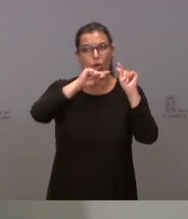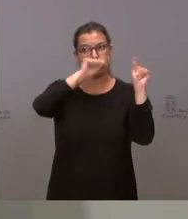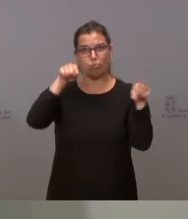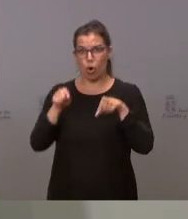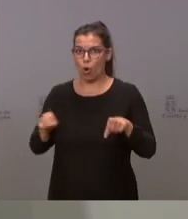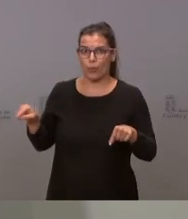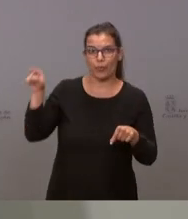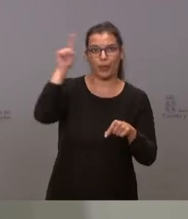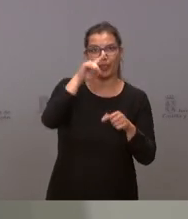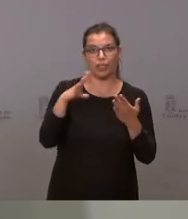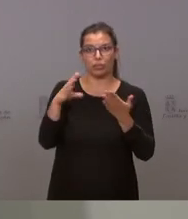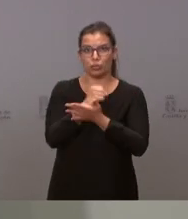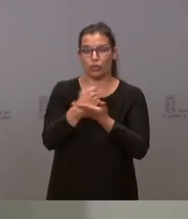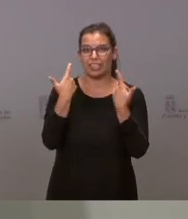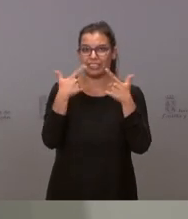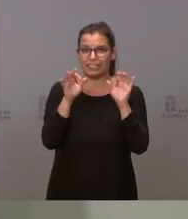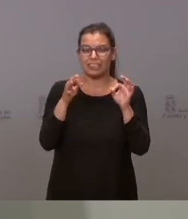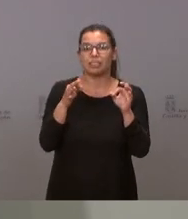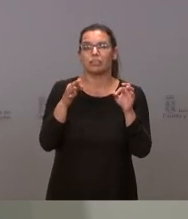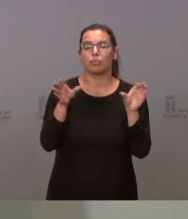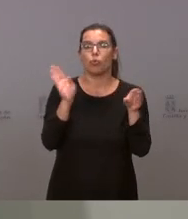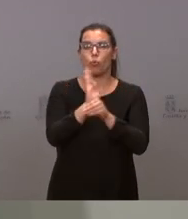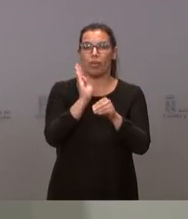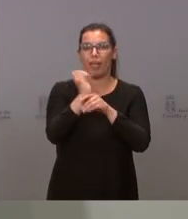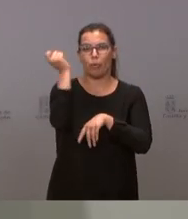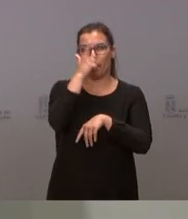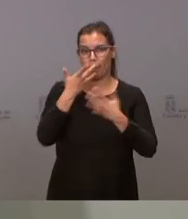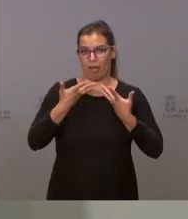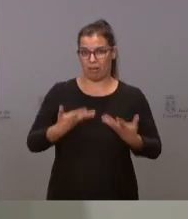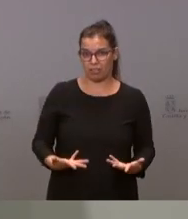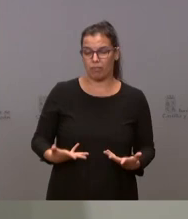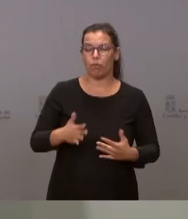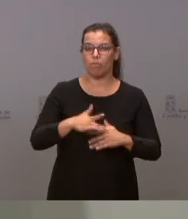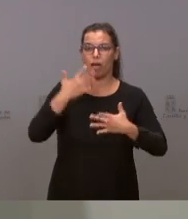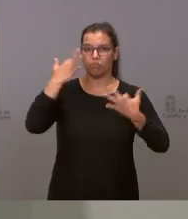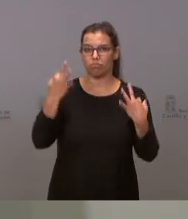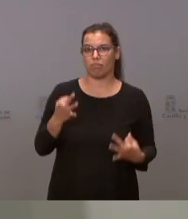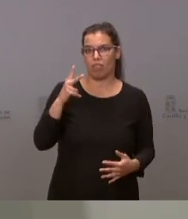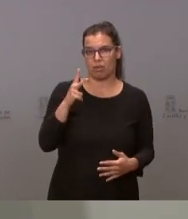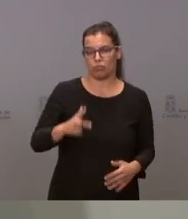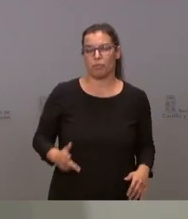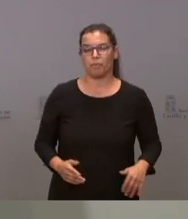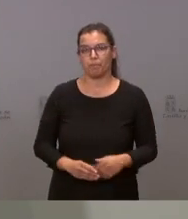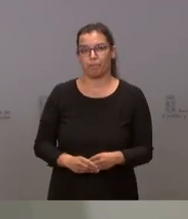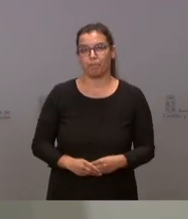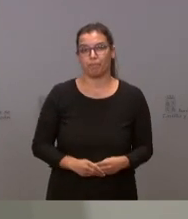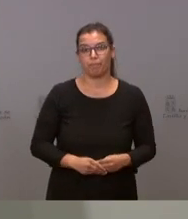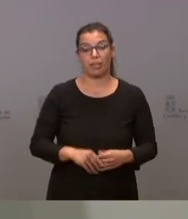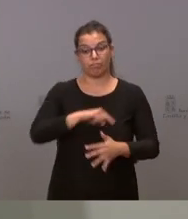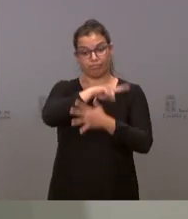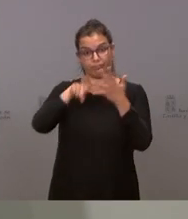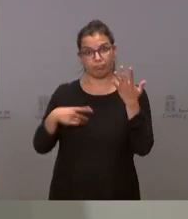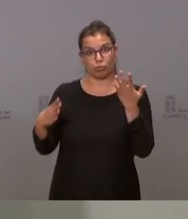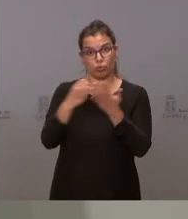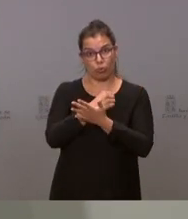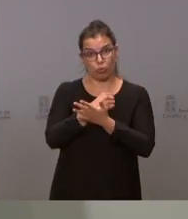unidades de cuidados paliativos que garanticen ese derecho. Y todos estos derechos van a estar